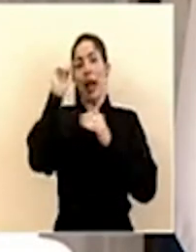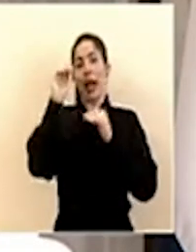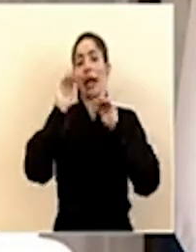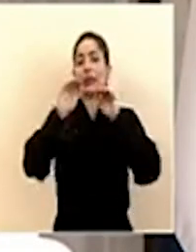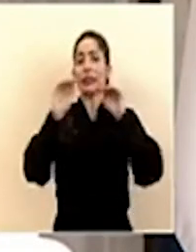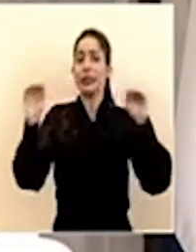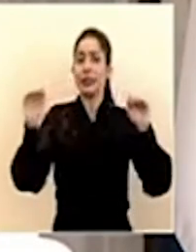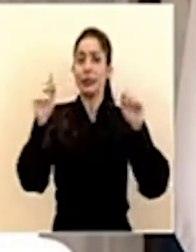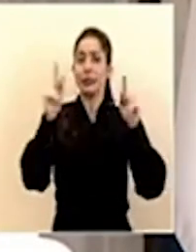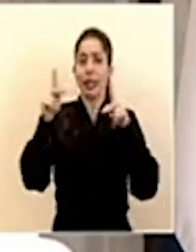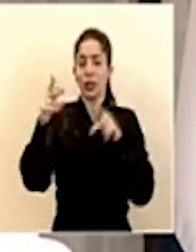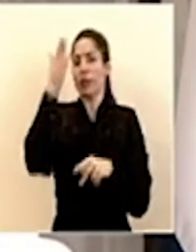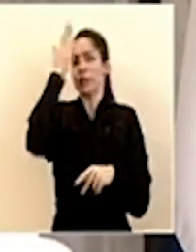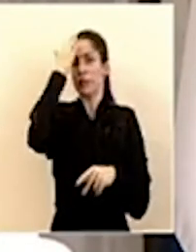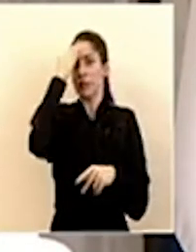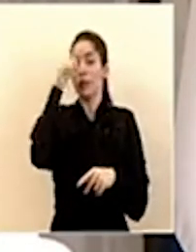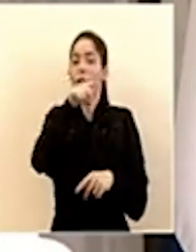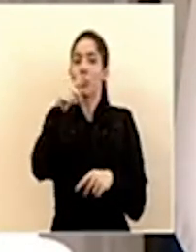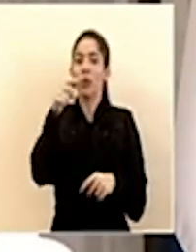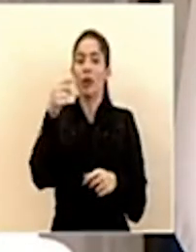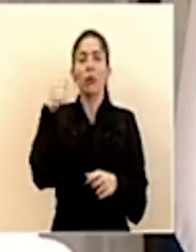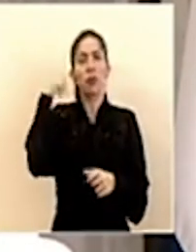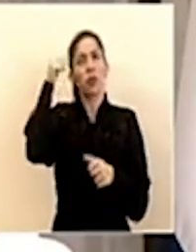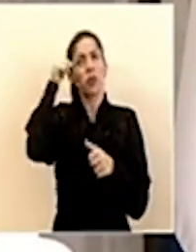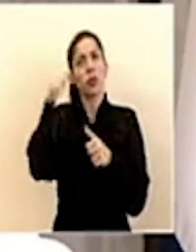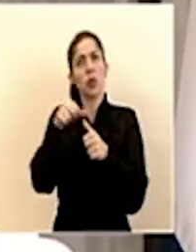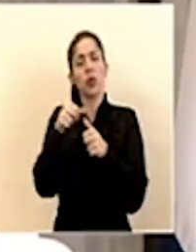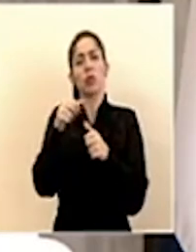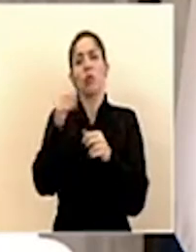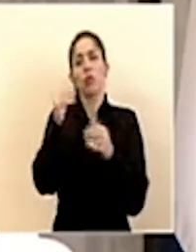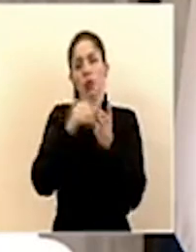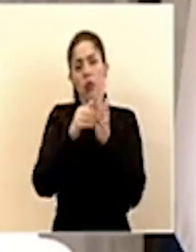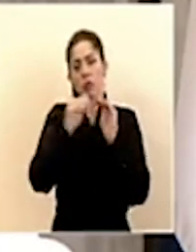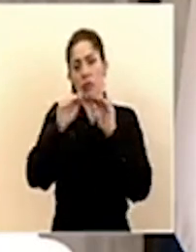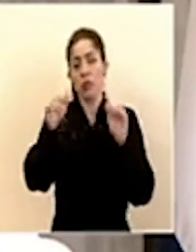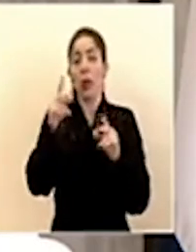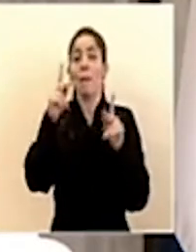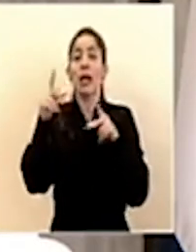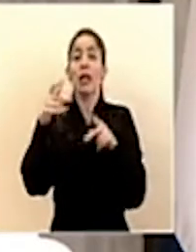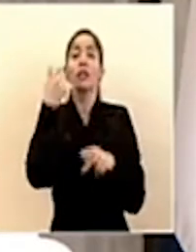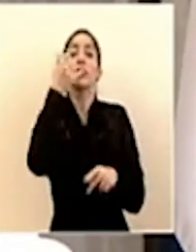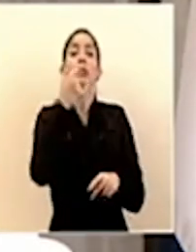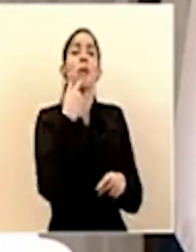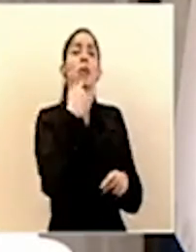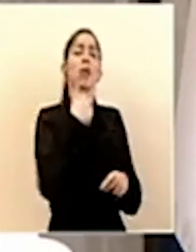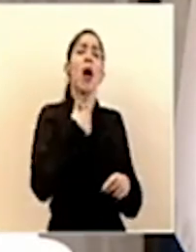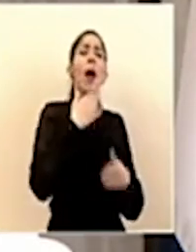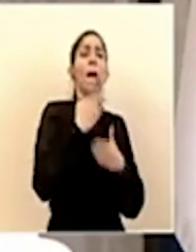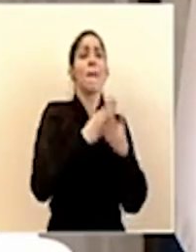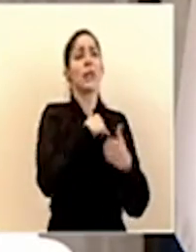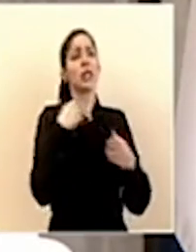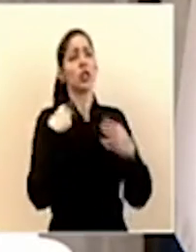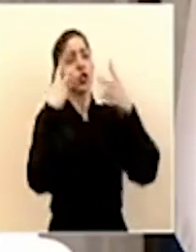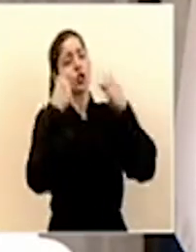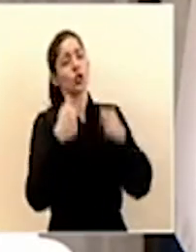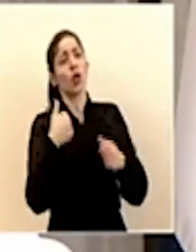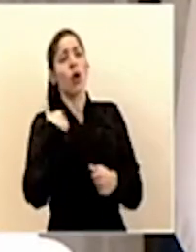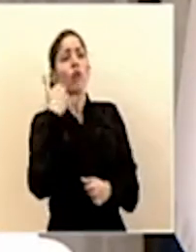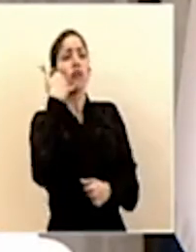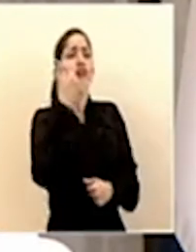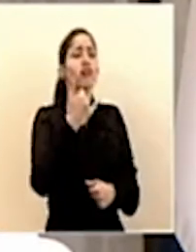la información recuerdo muy brevemente han estado llamando identificándose como el ministerio de hacienda diciendo que están